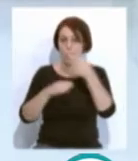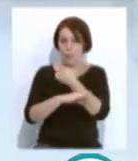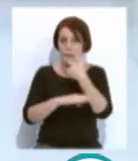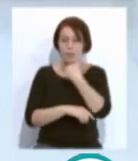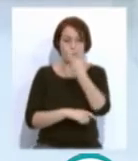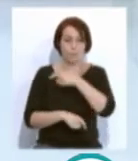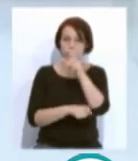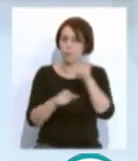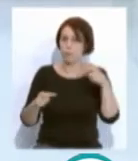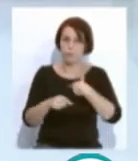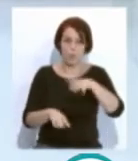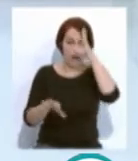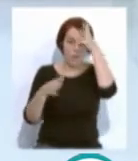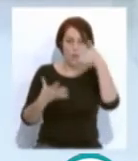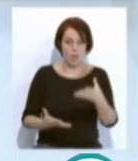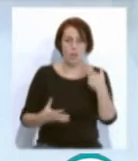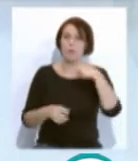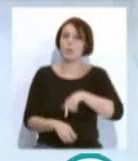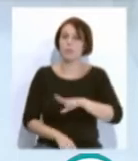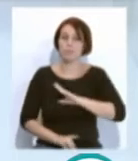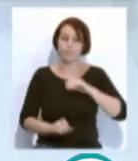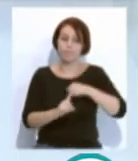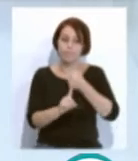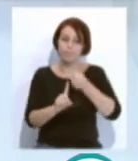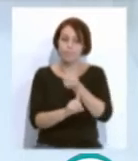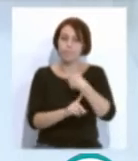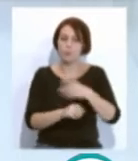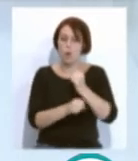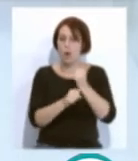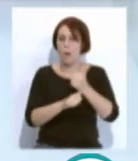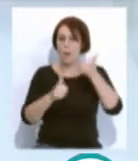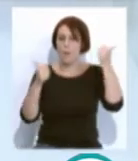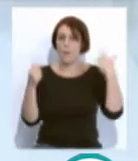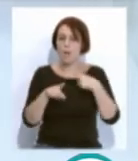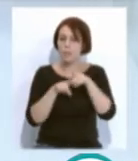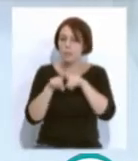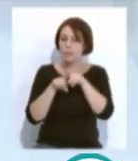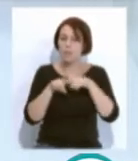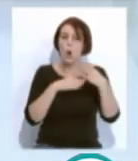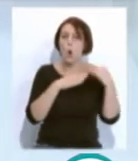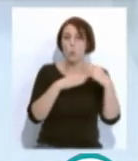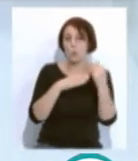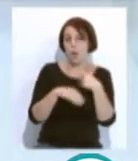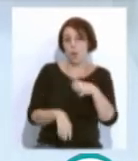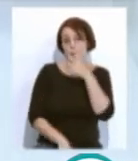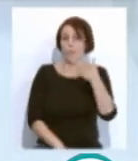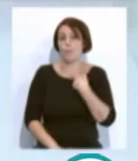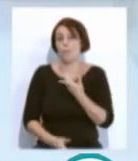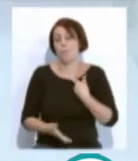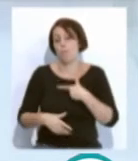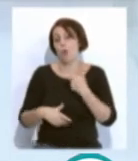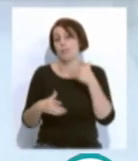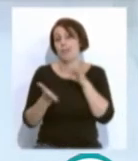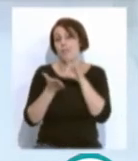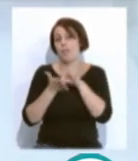que el personal está desbordado y que a la presión de la carga de trabajo suman fuertes críticas de los usuarios ante las deficiencias del